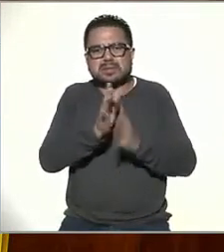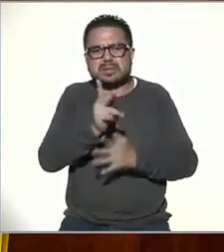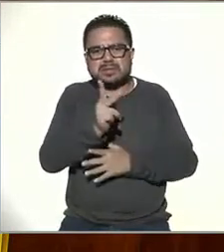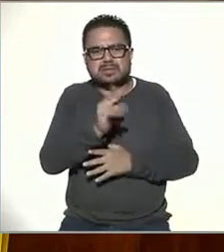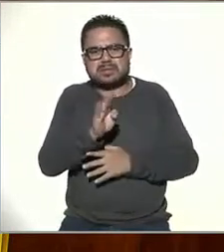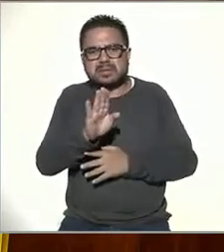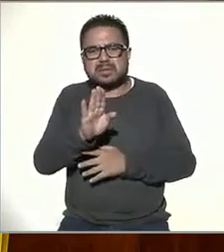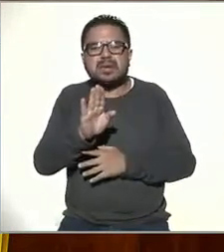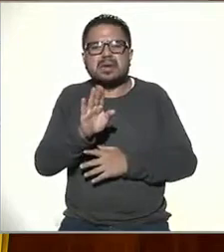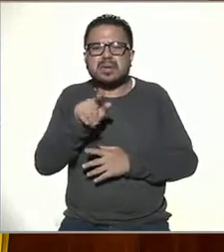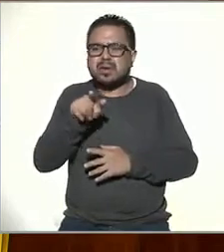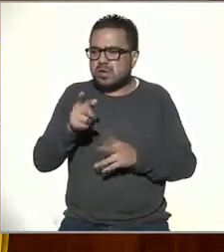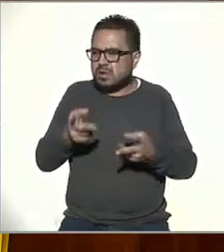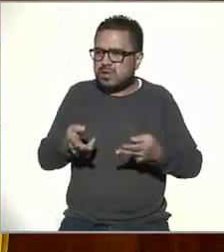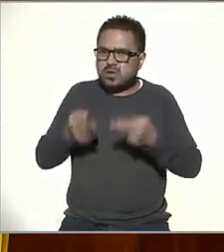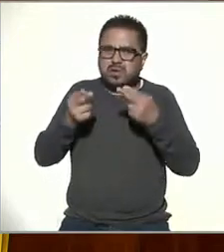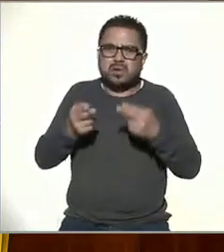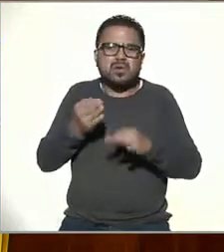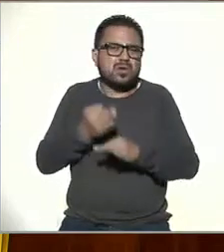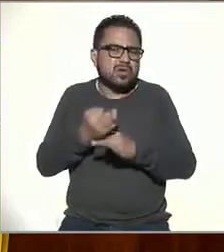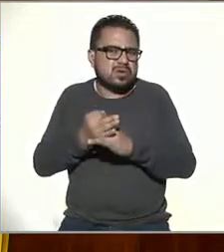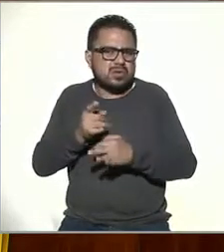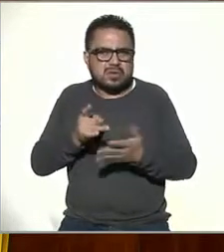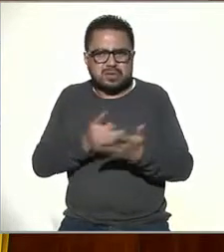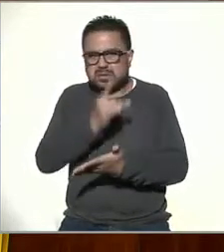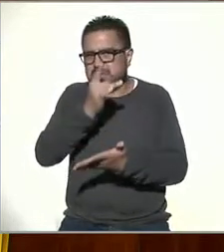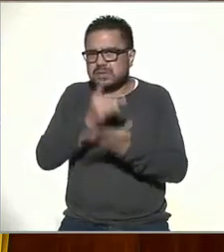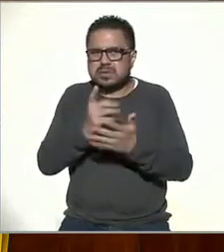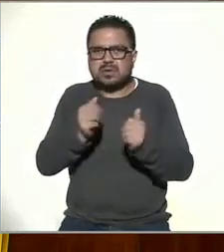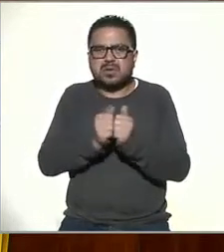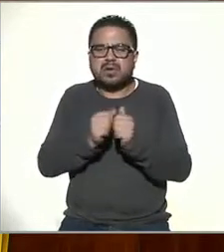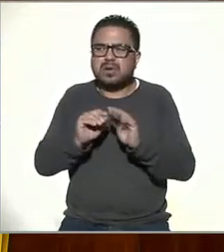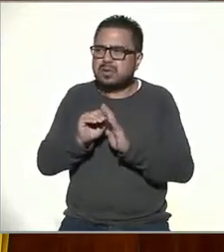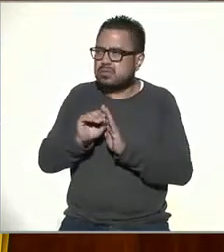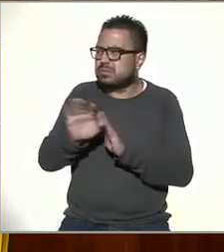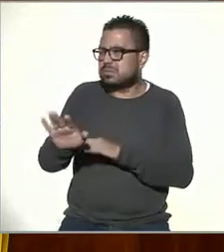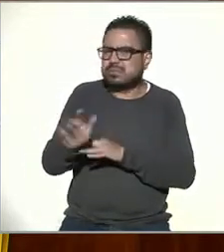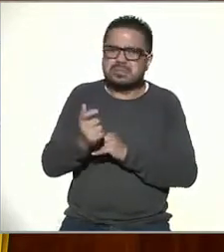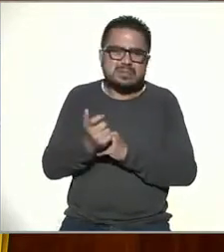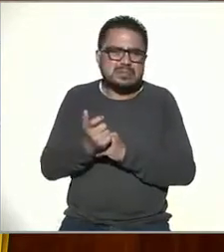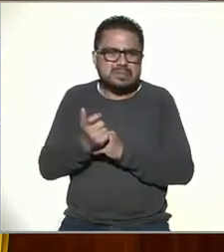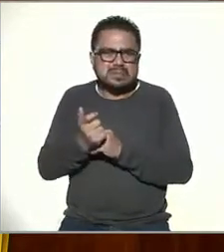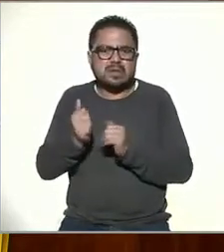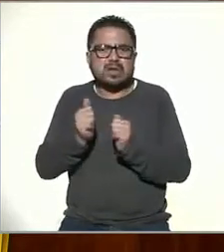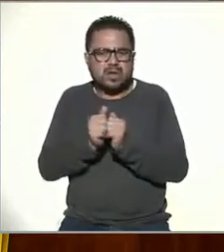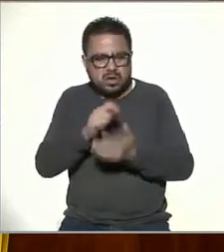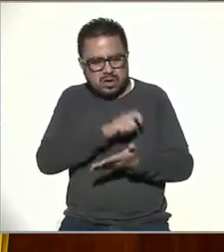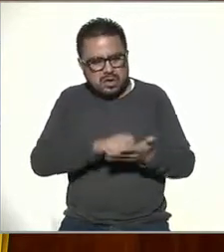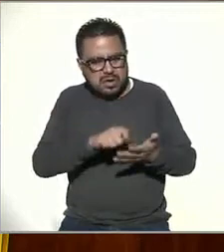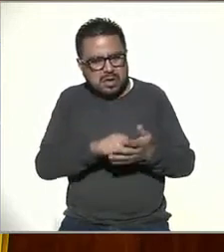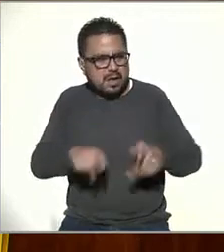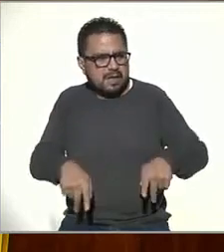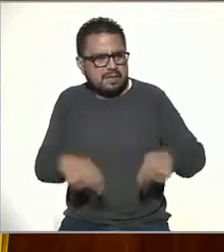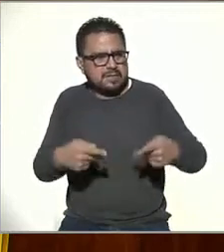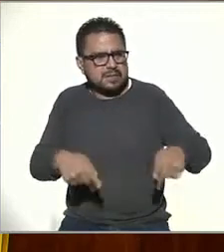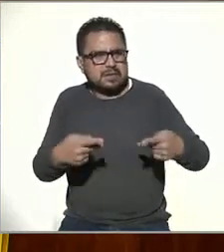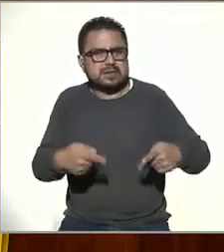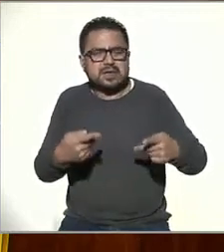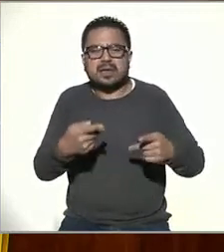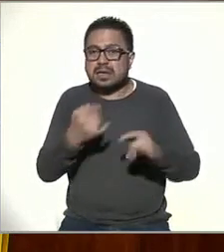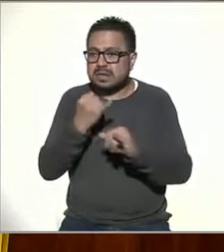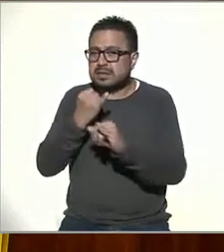El e-commerce ahora está, en cuanto a solamente transacciones de compra y venta a través de Internet,